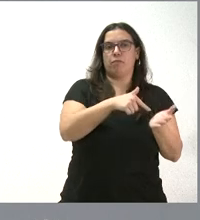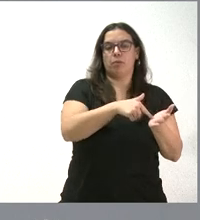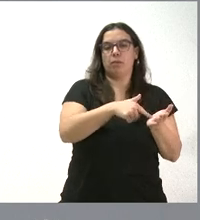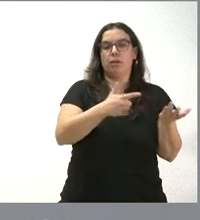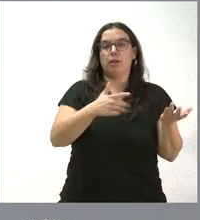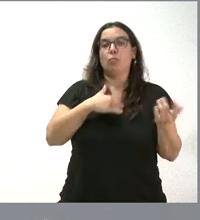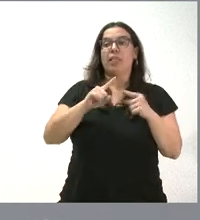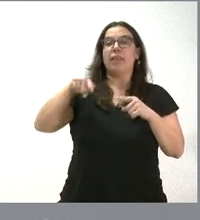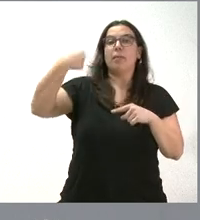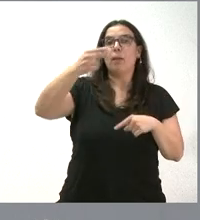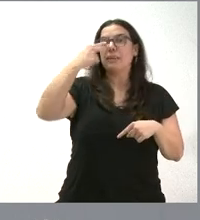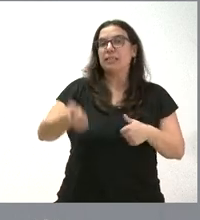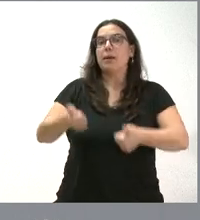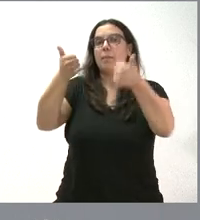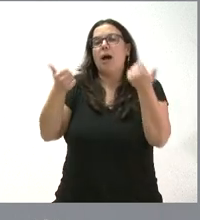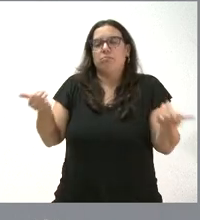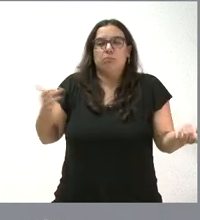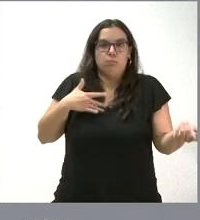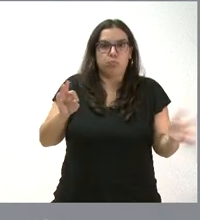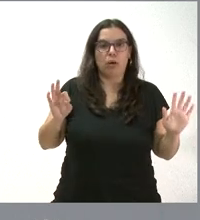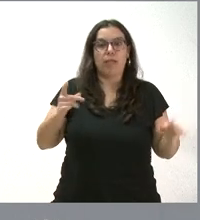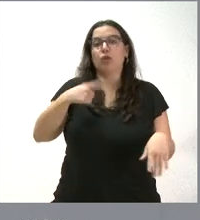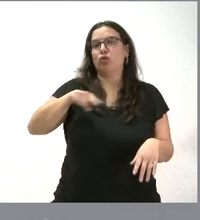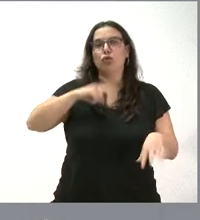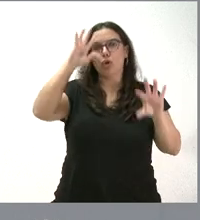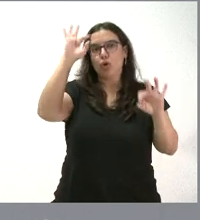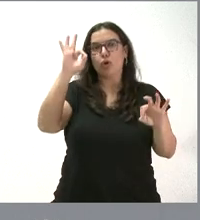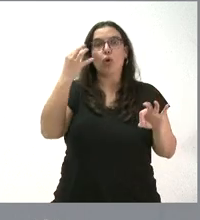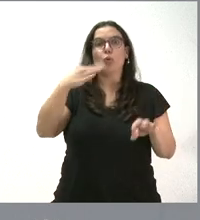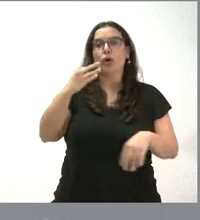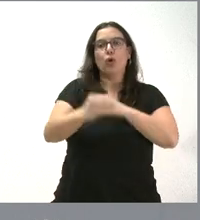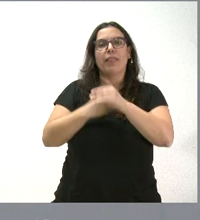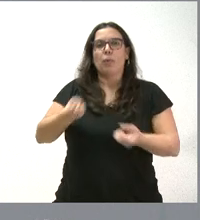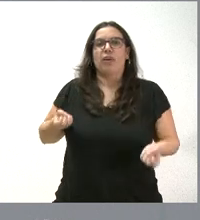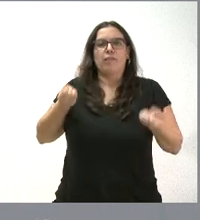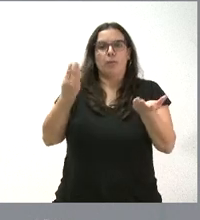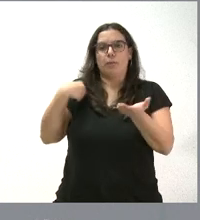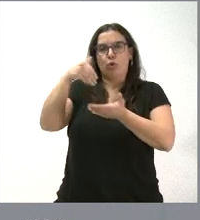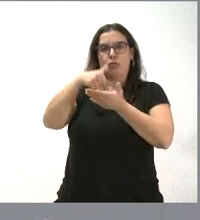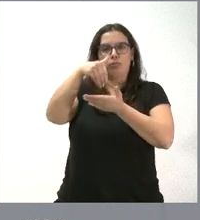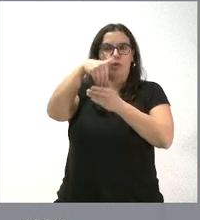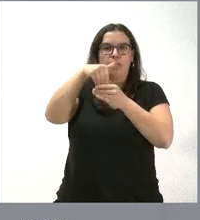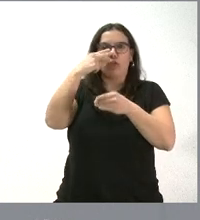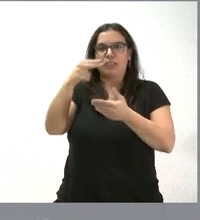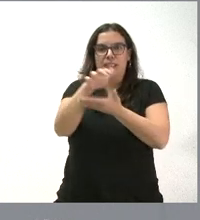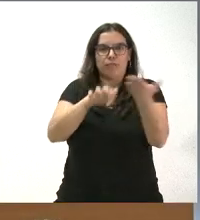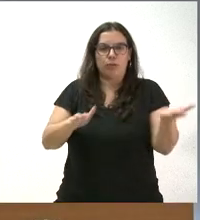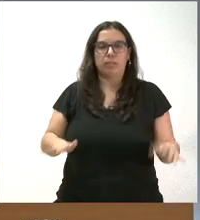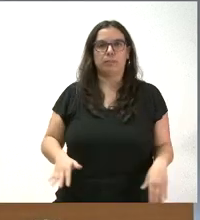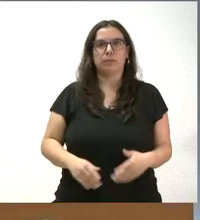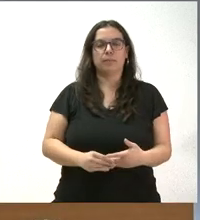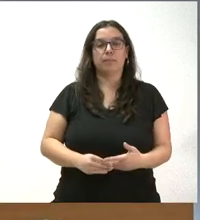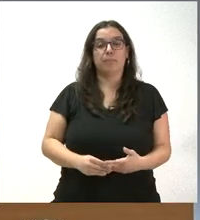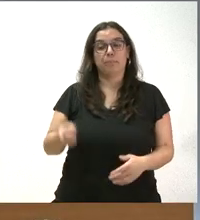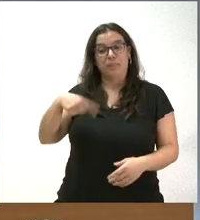úteres visitas y, lógicamente, nosotros lo que hacemos es informar de lo que fue el contenido y el resultado de la misma. ¿Estos